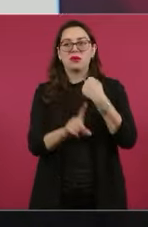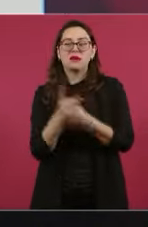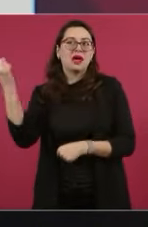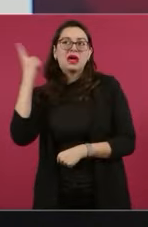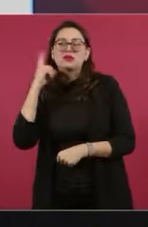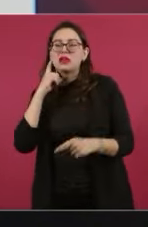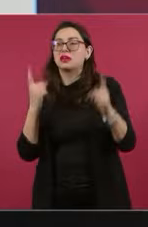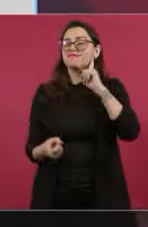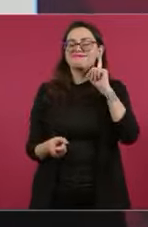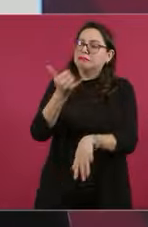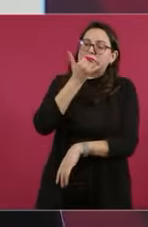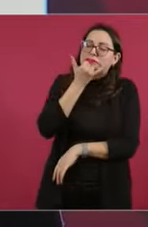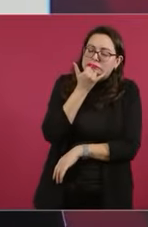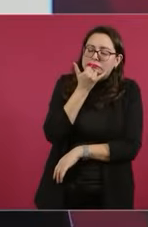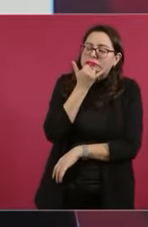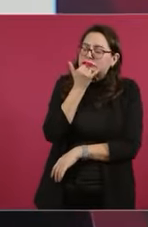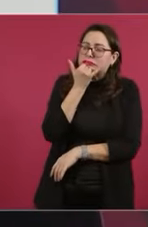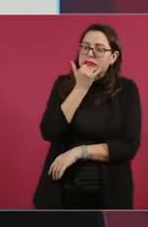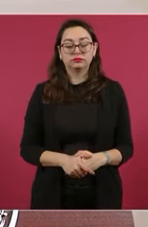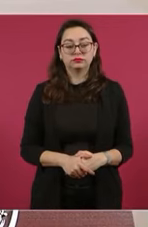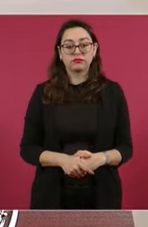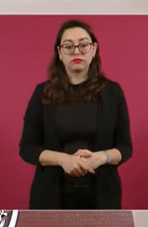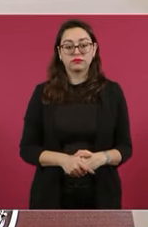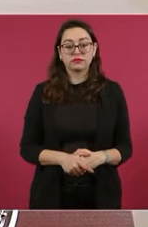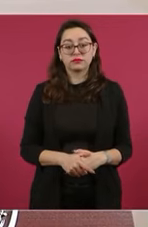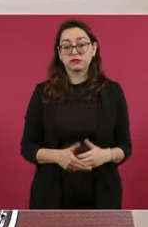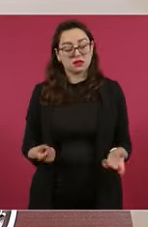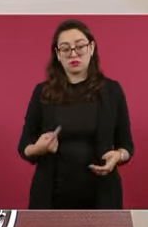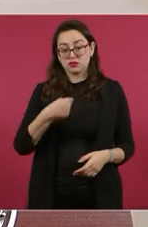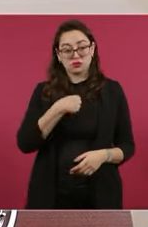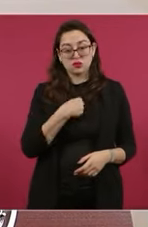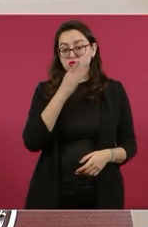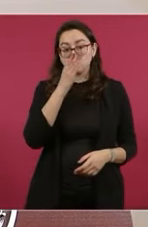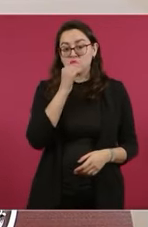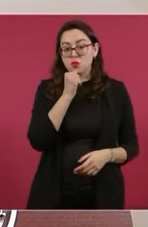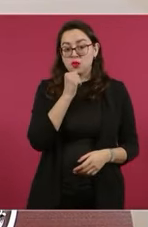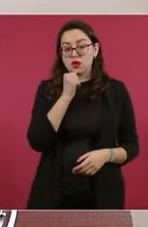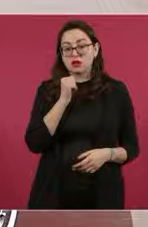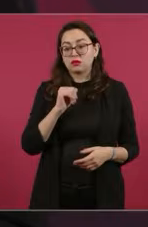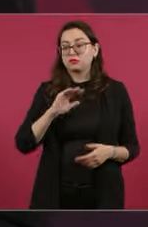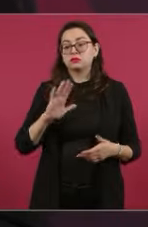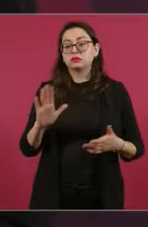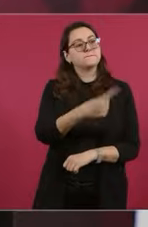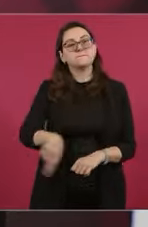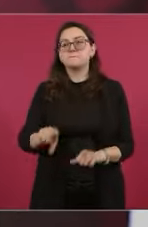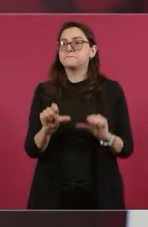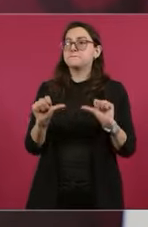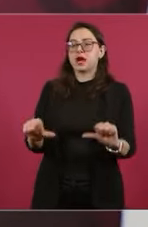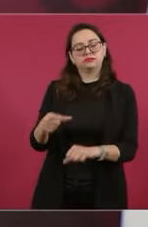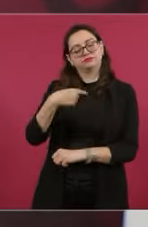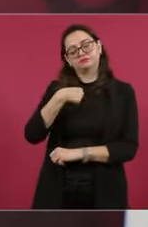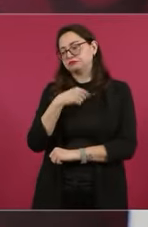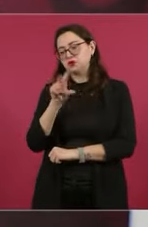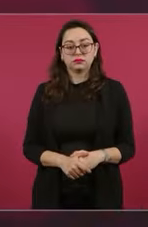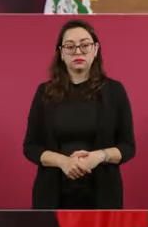repito, de un asunto de Estado. Yo no voy a dar un carpetazo a